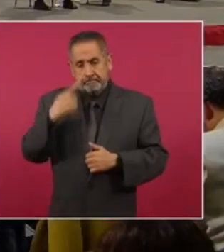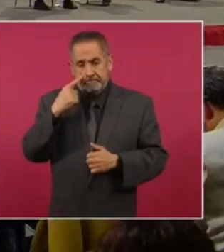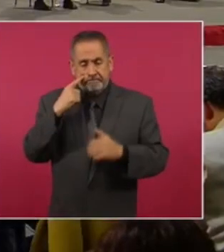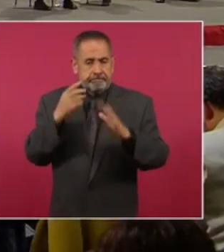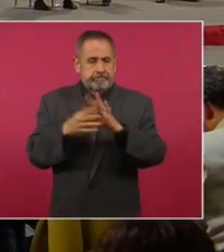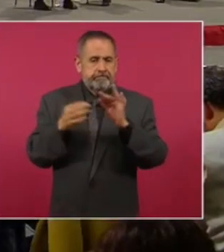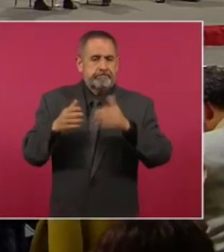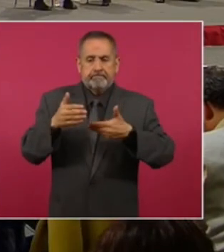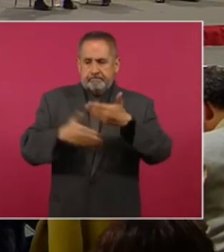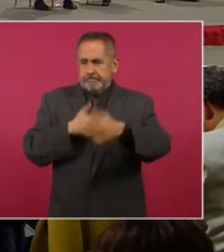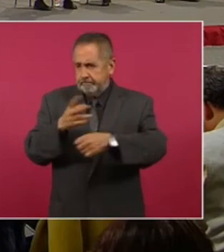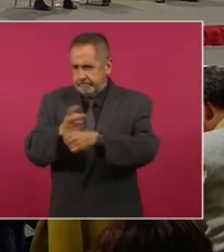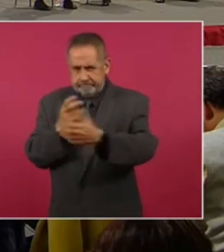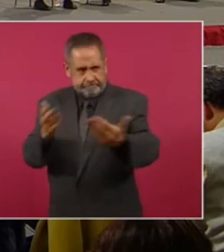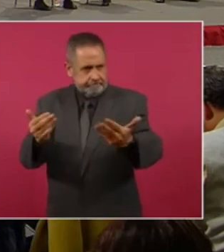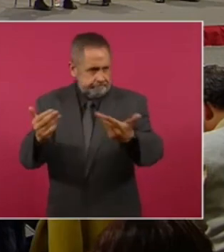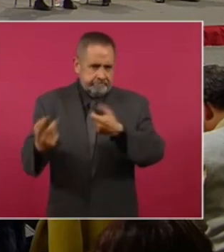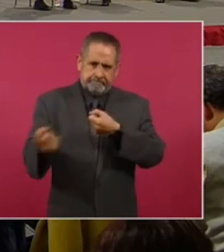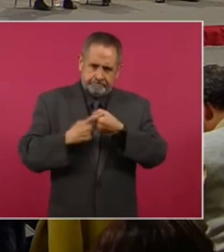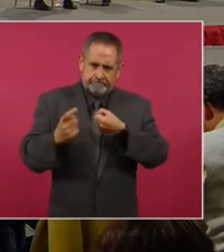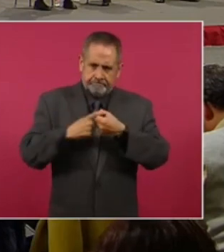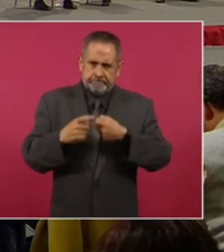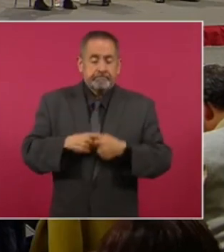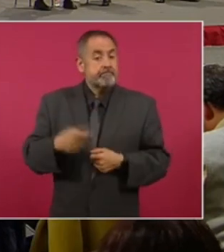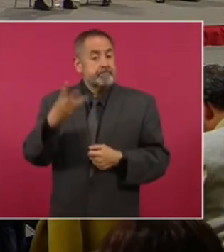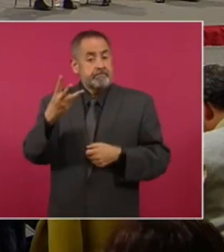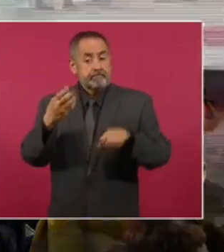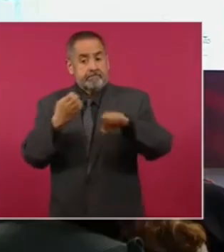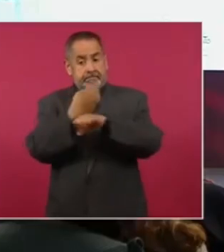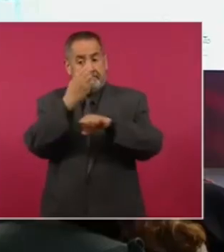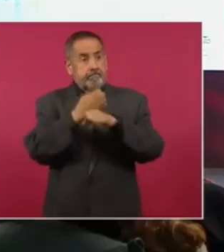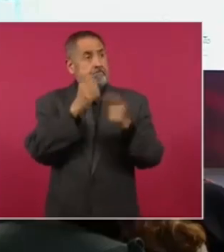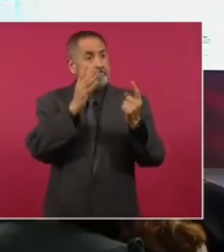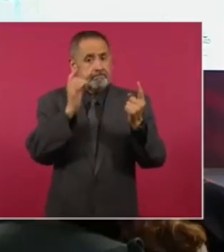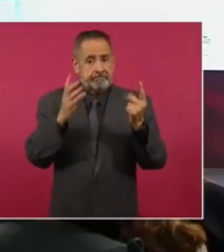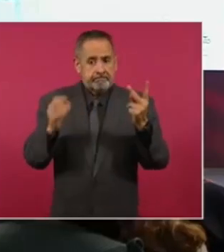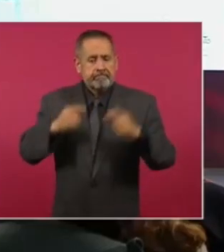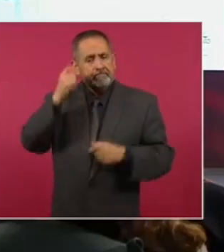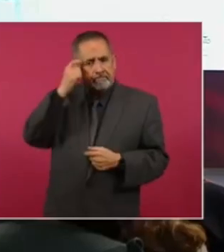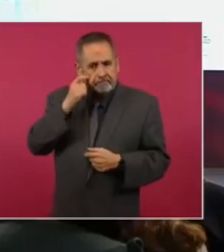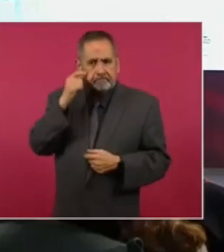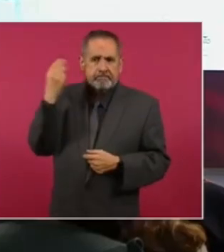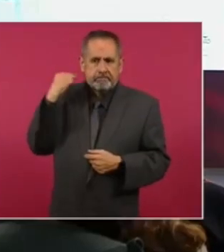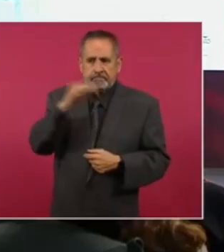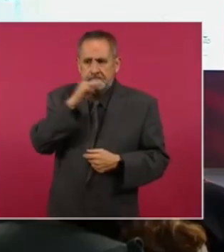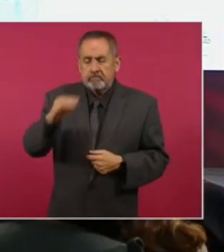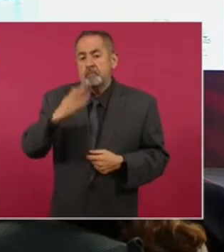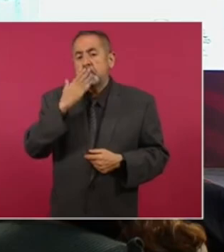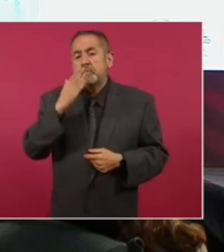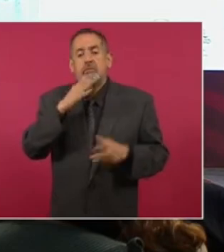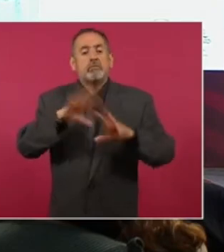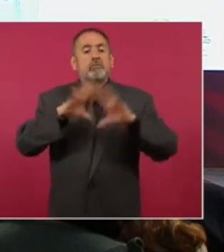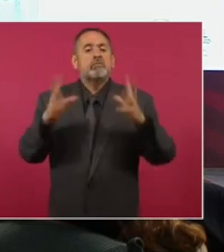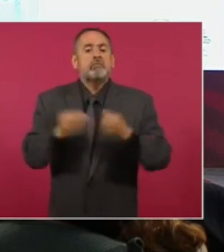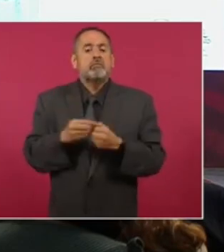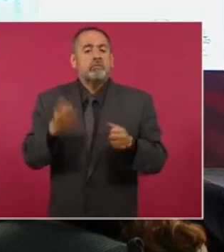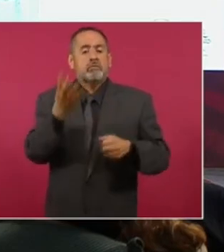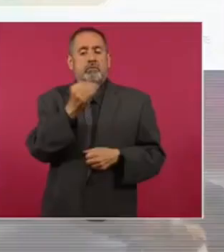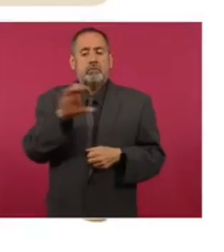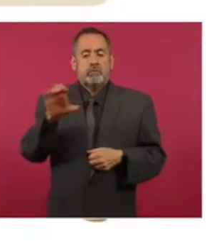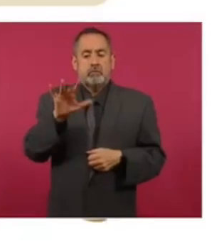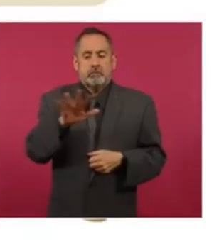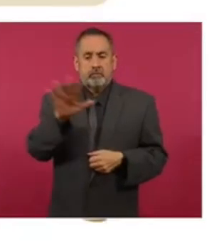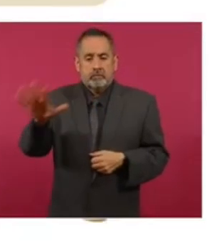del IMSS precisó que es con un sueldo mayor a los 47 mil pesos mensuales, además de sus ingresos por pensión